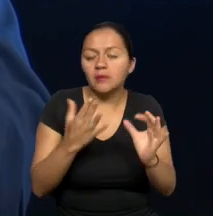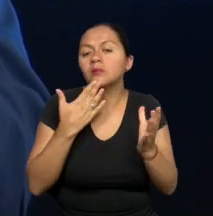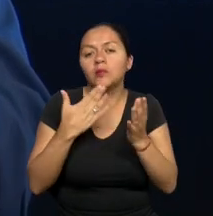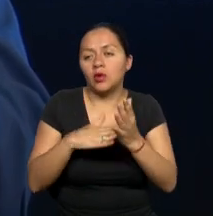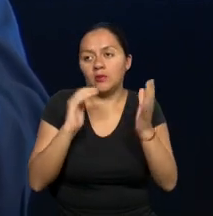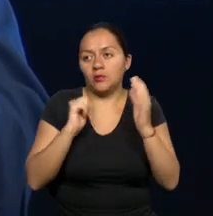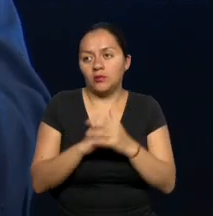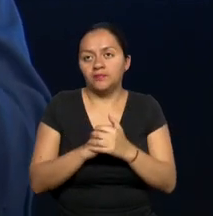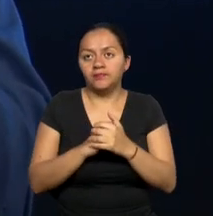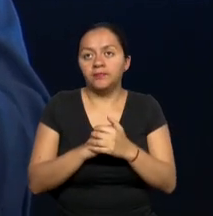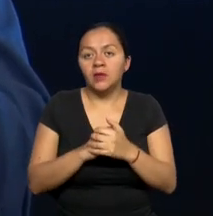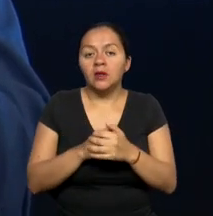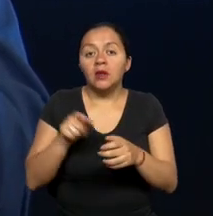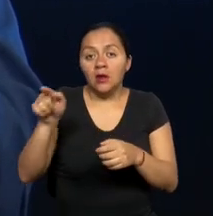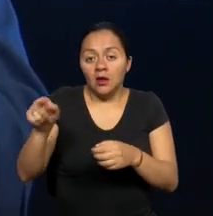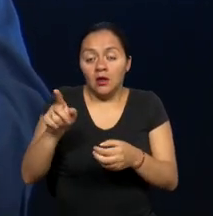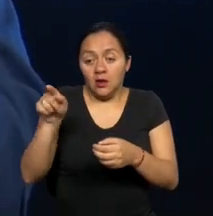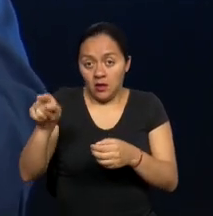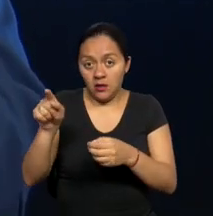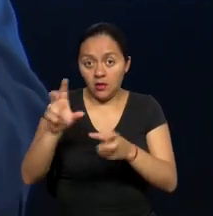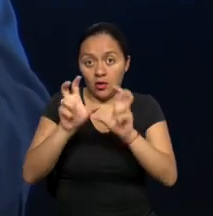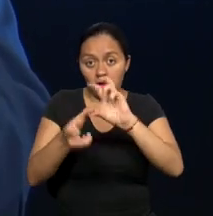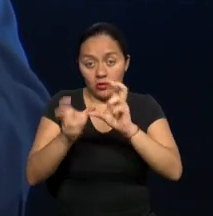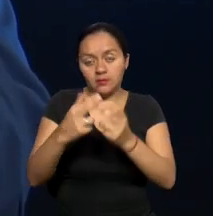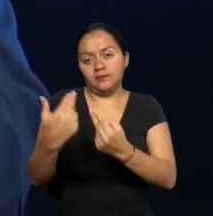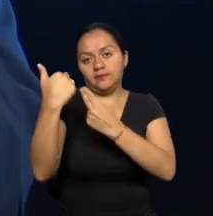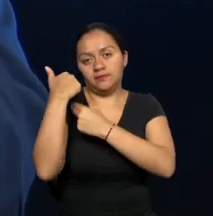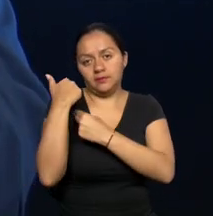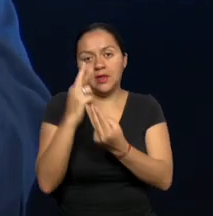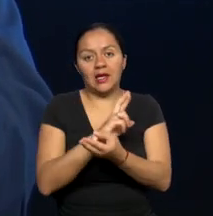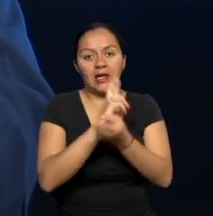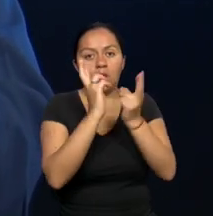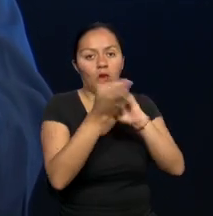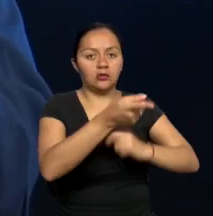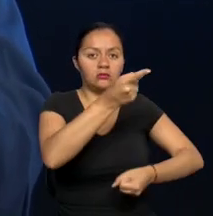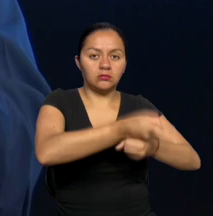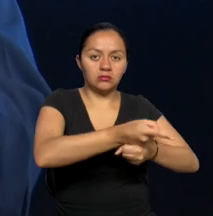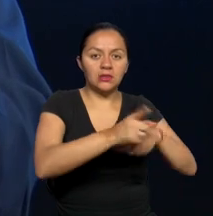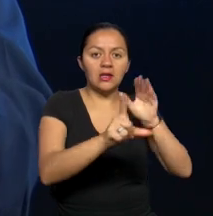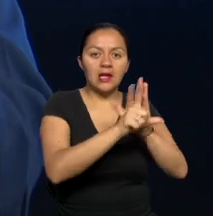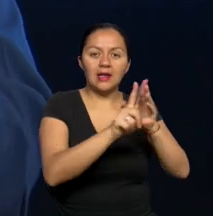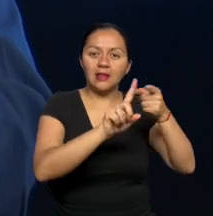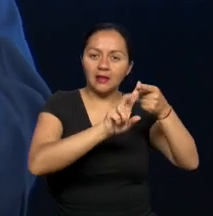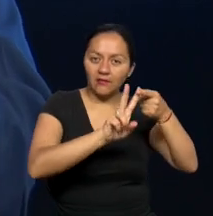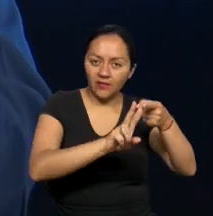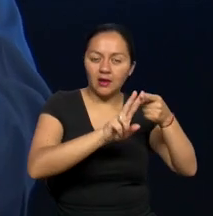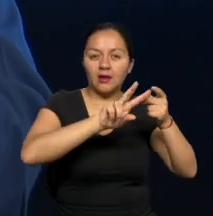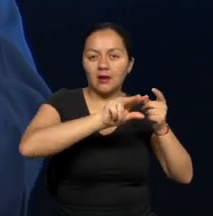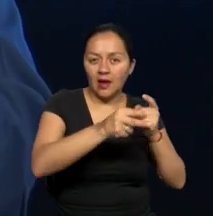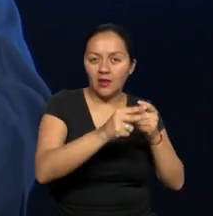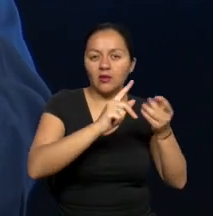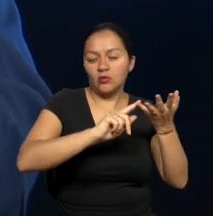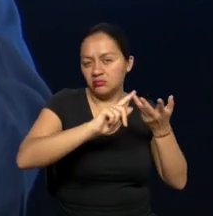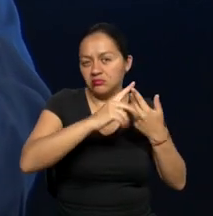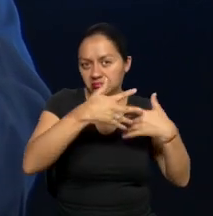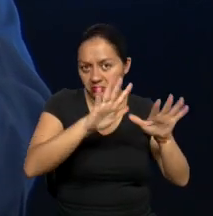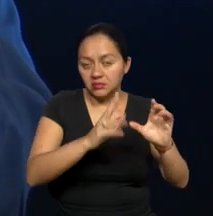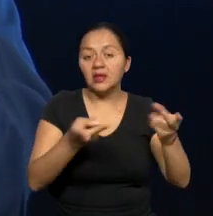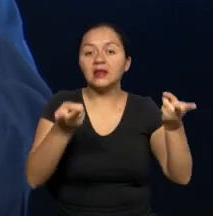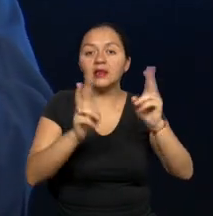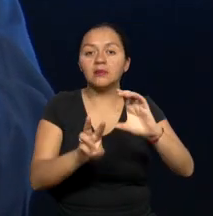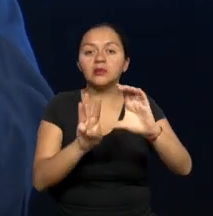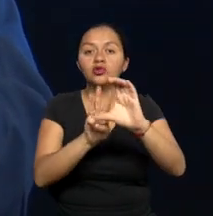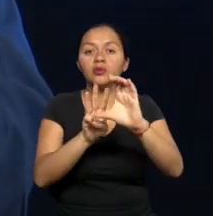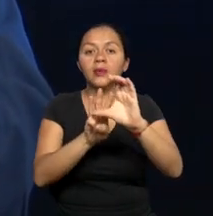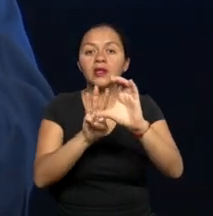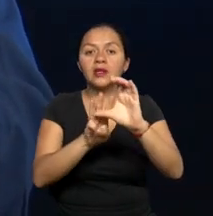variante. Ustedes regulan a los medios de comunicación, si no me equivoco, y tenemos la superintendencia de comunicación, ¿no es